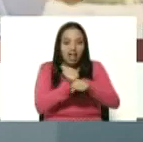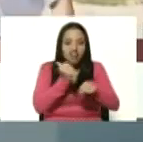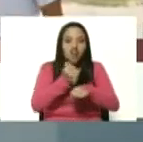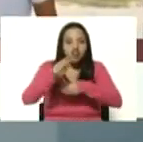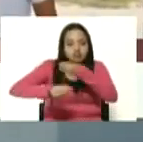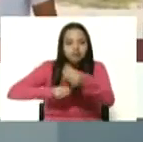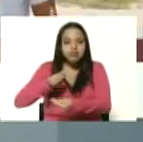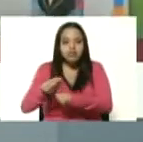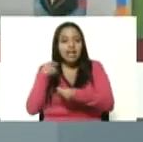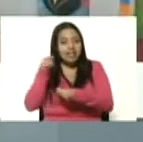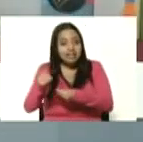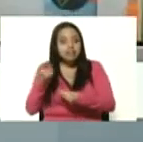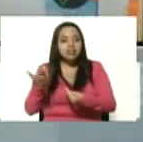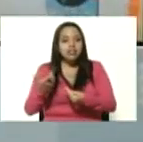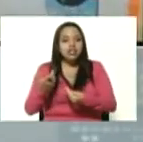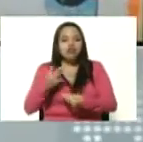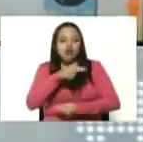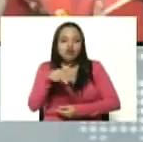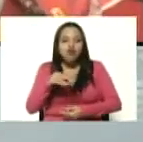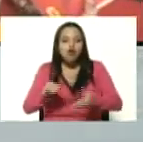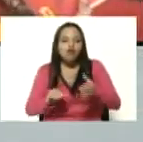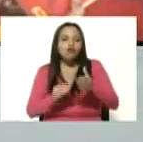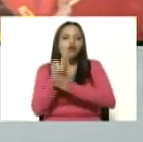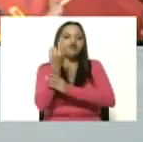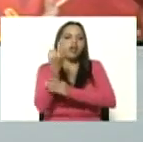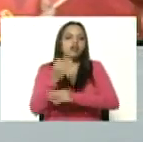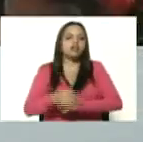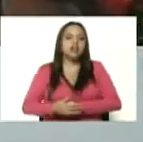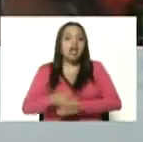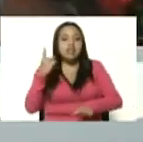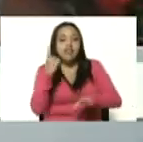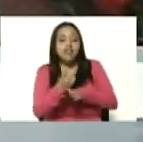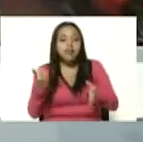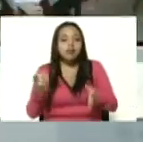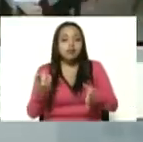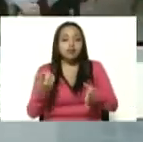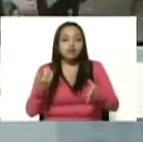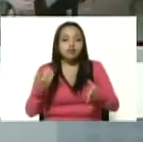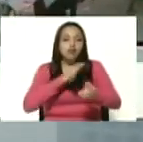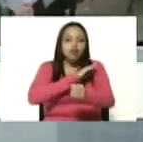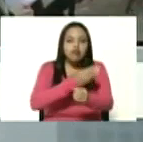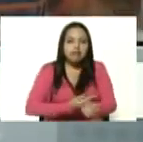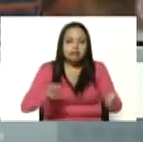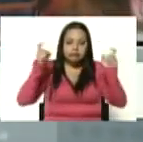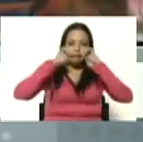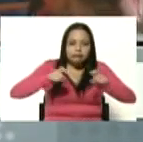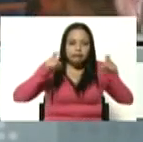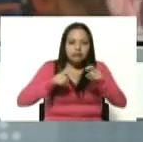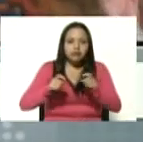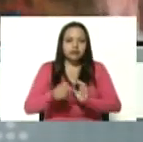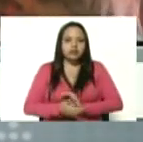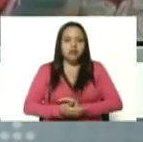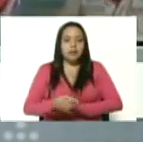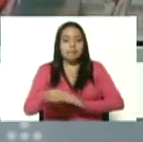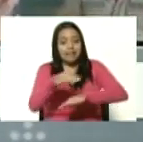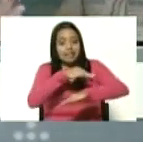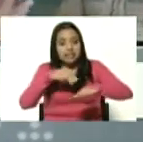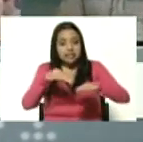hemos fundado y debemos fortalecer general en jefe ministro Padrino López